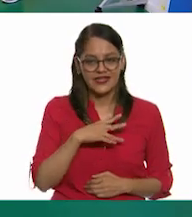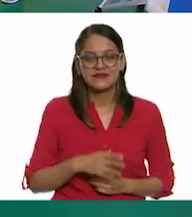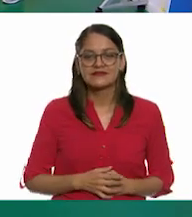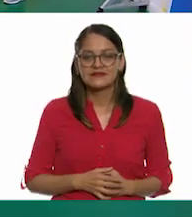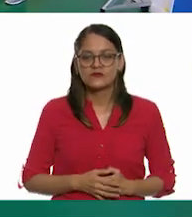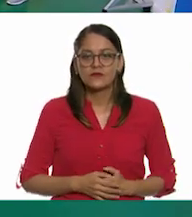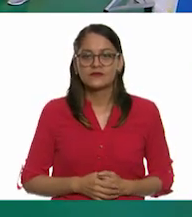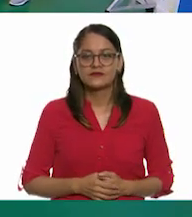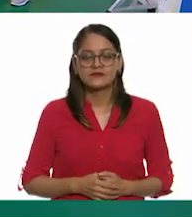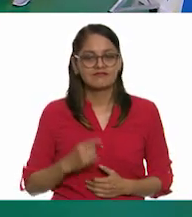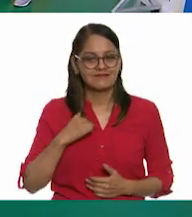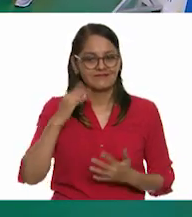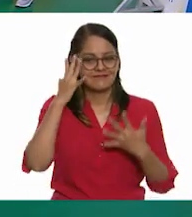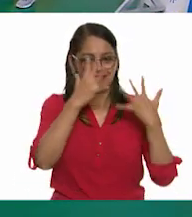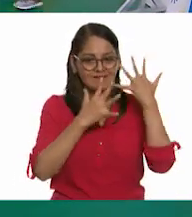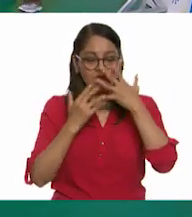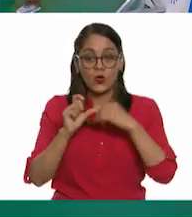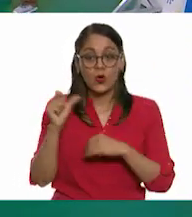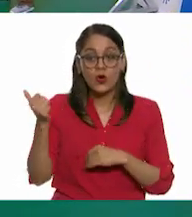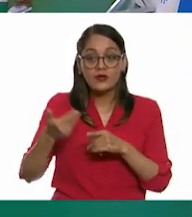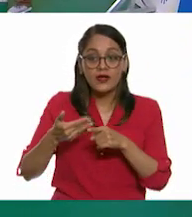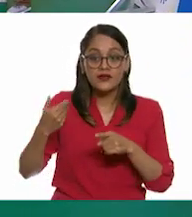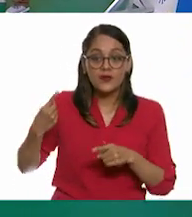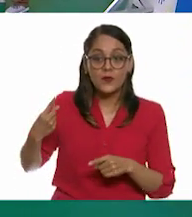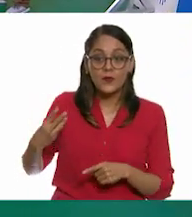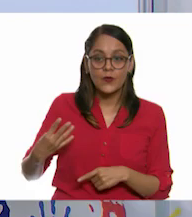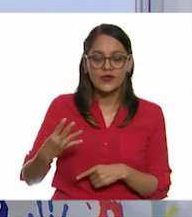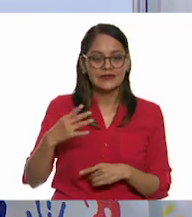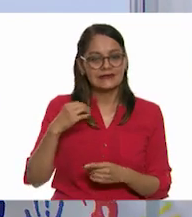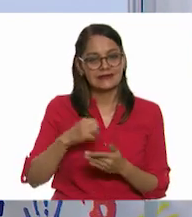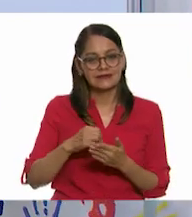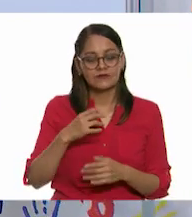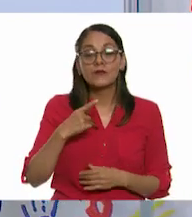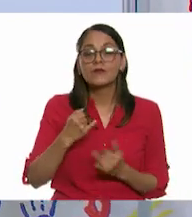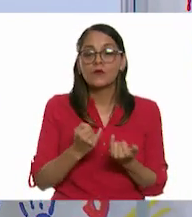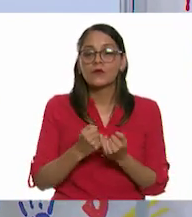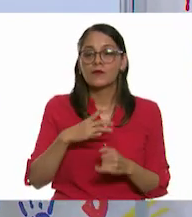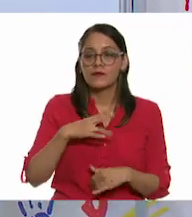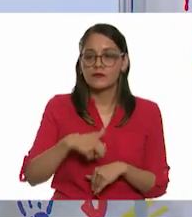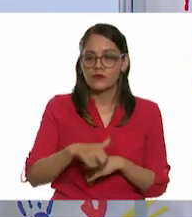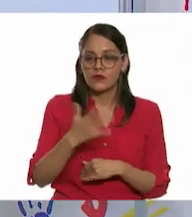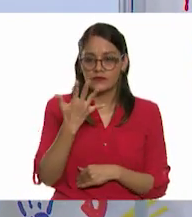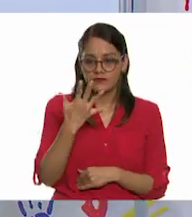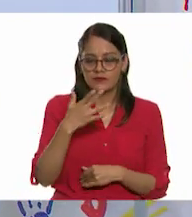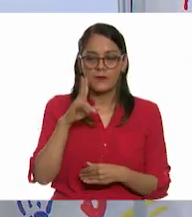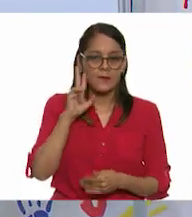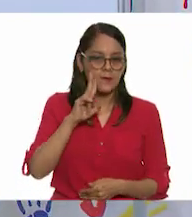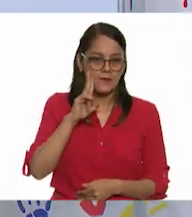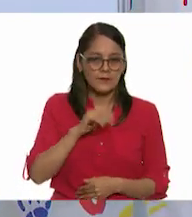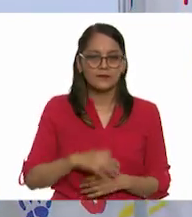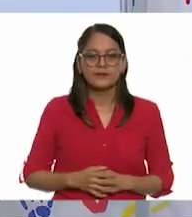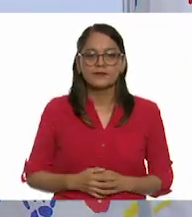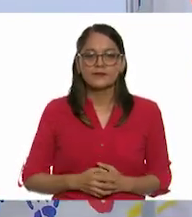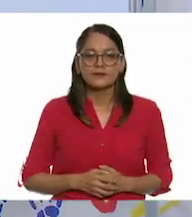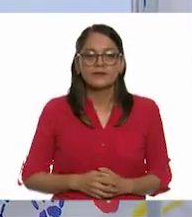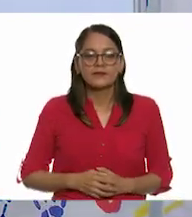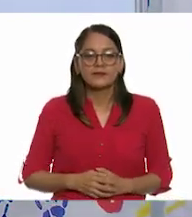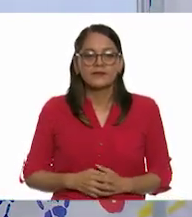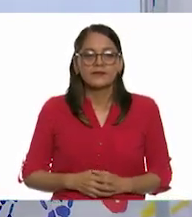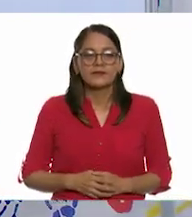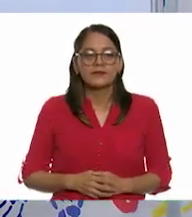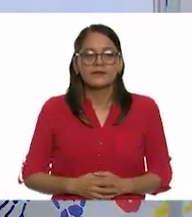Ah, ya lo estaba confundiendo con los anteriores. El sobre número cinco nos contiene el siguiente reto desafío. A ver.